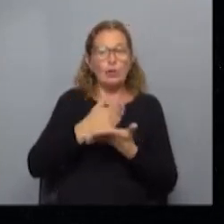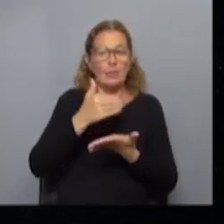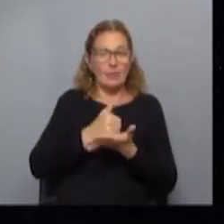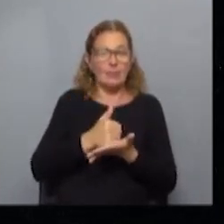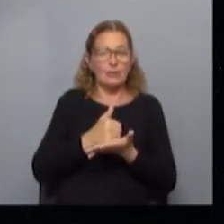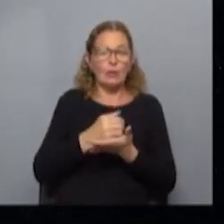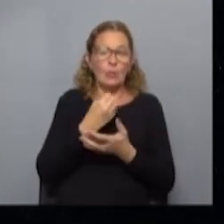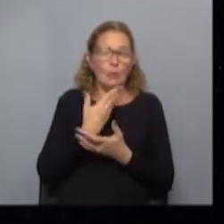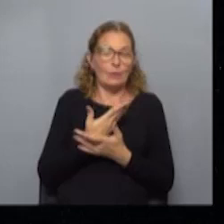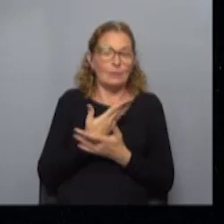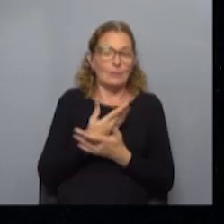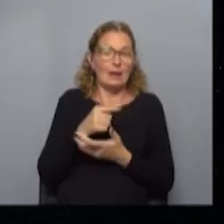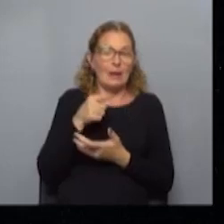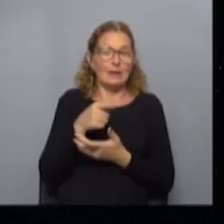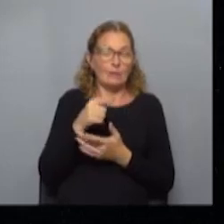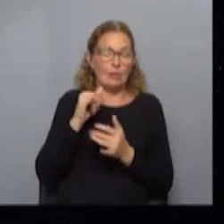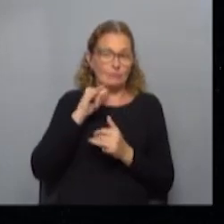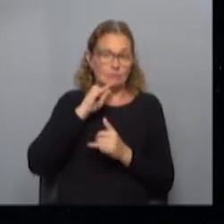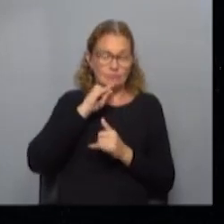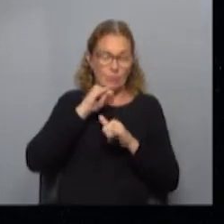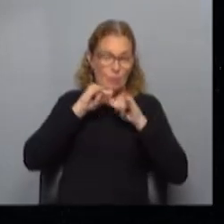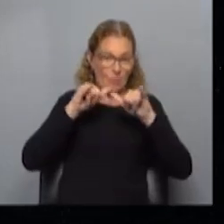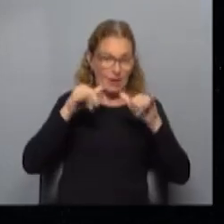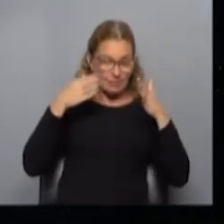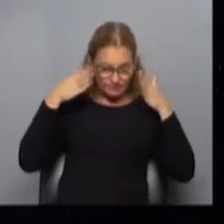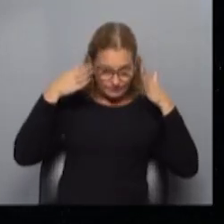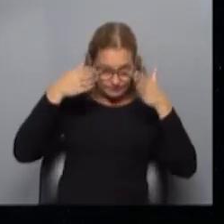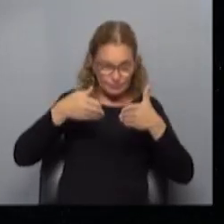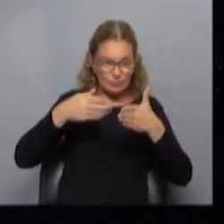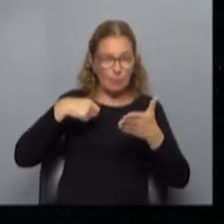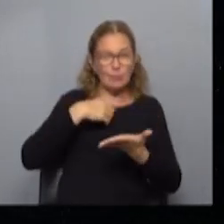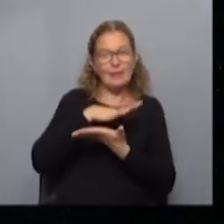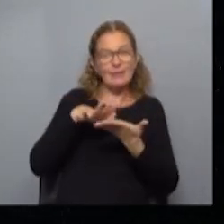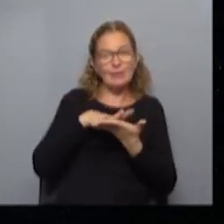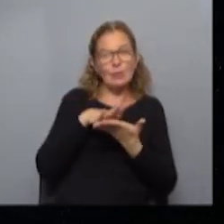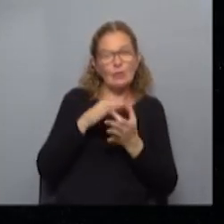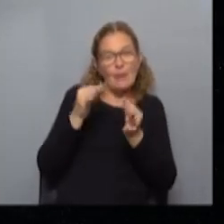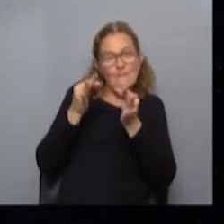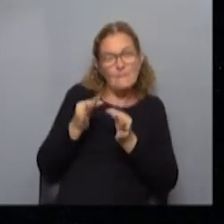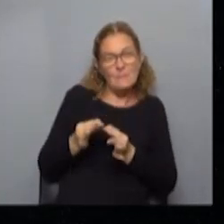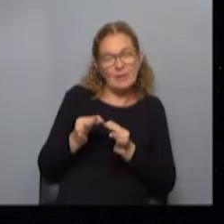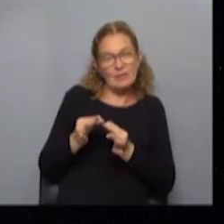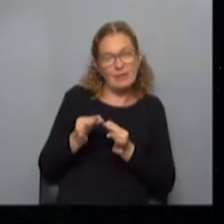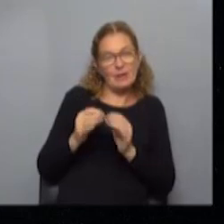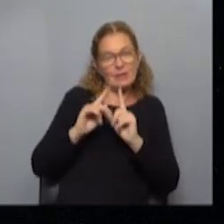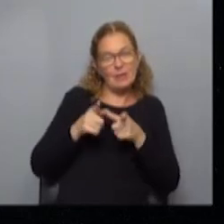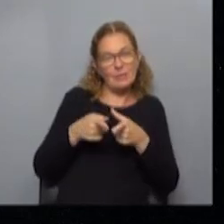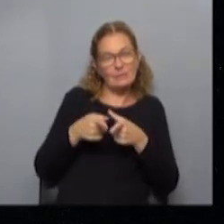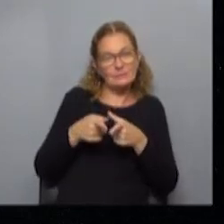y bueno hasta allí fue el que apuntamos sabiendo de que había una situación también especial con respecto a lo que es